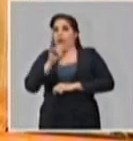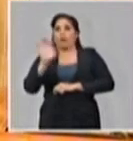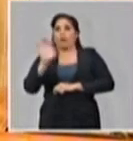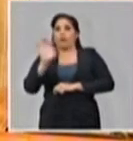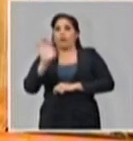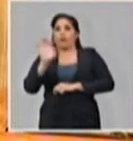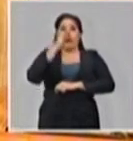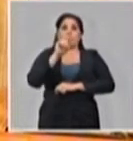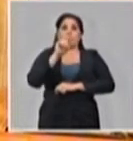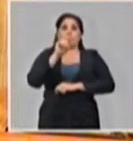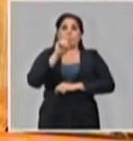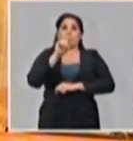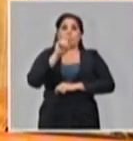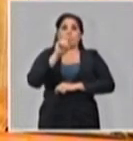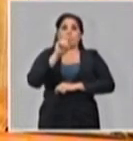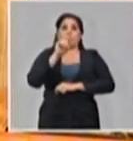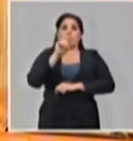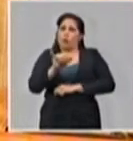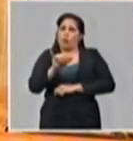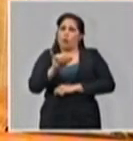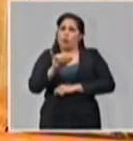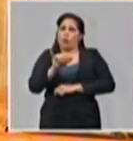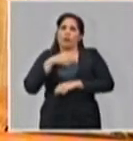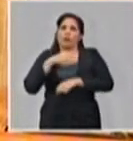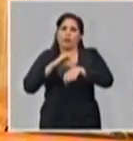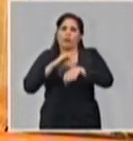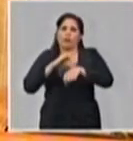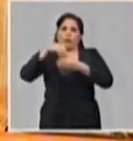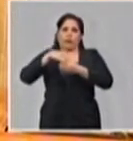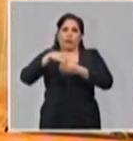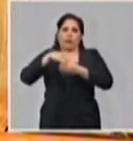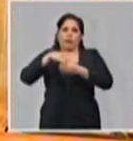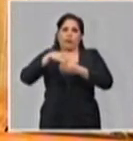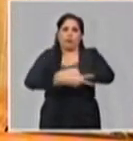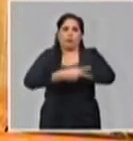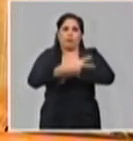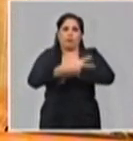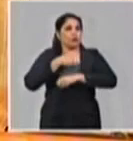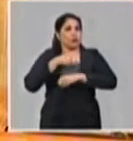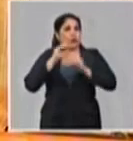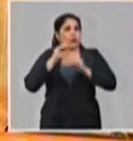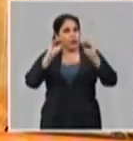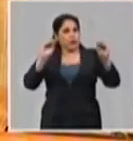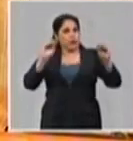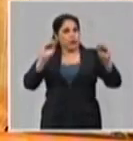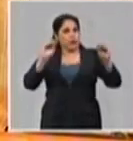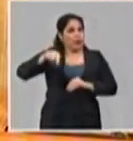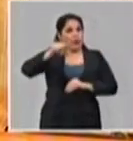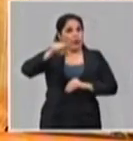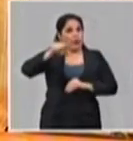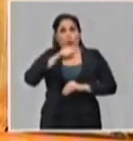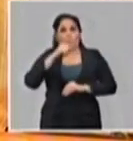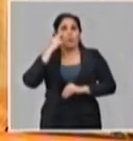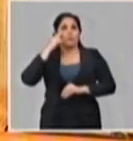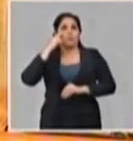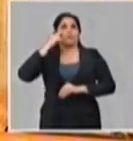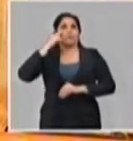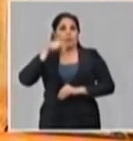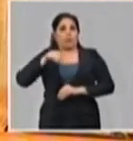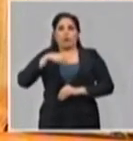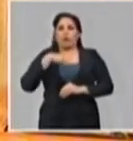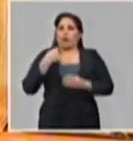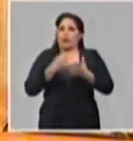Francia pero que también están en la región han estado afectados. Llamo la atención y por eso lo